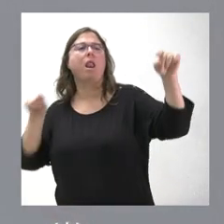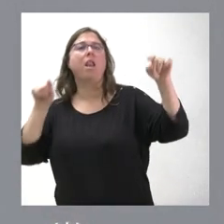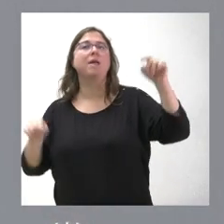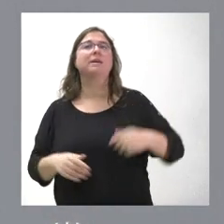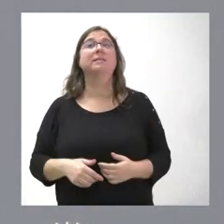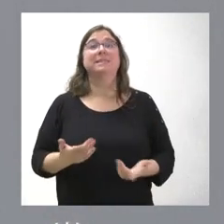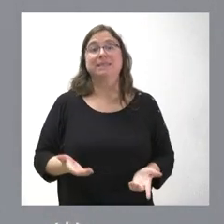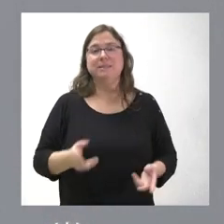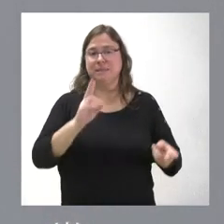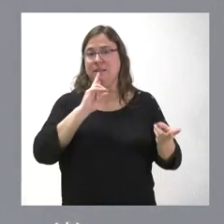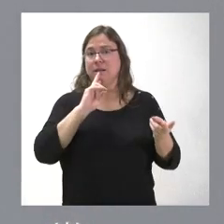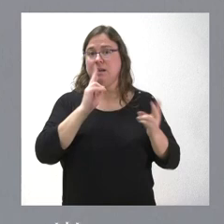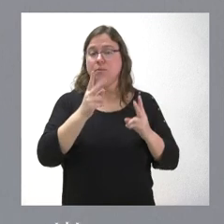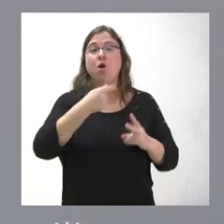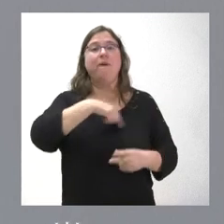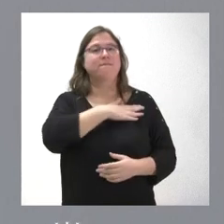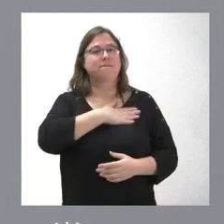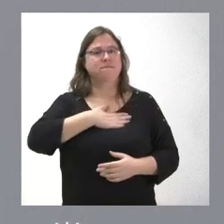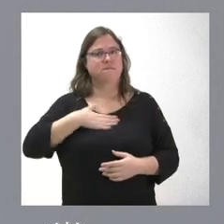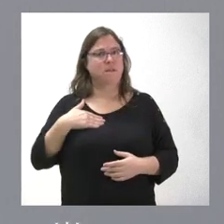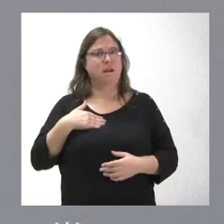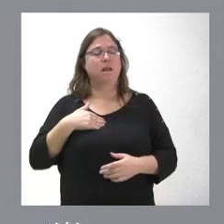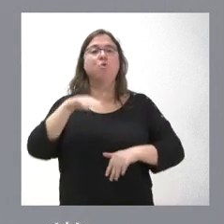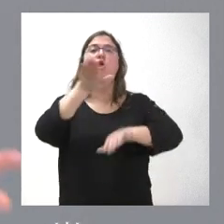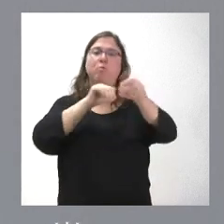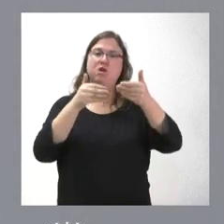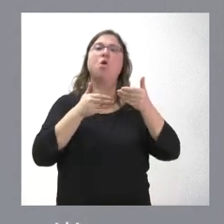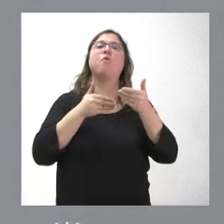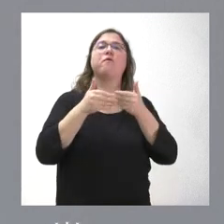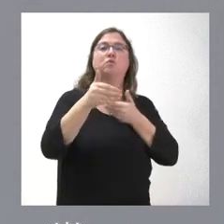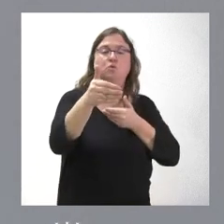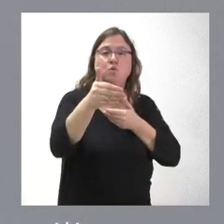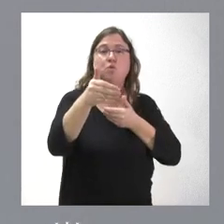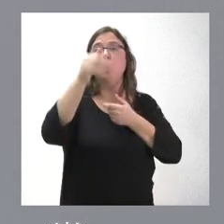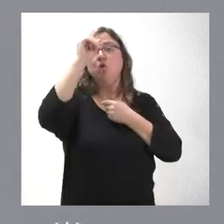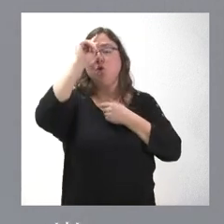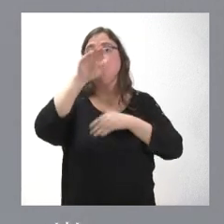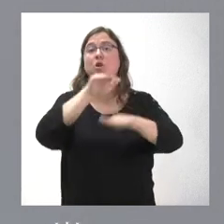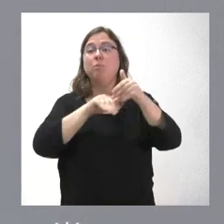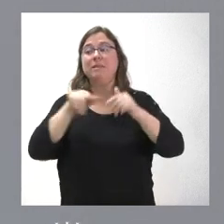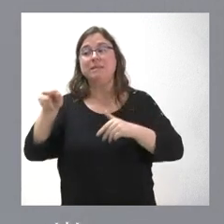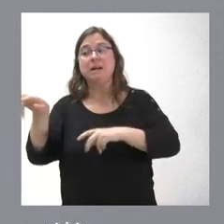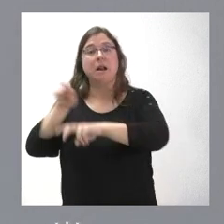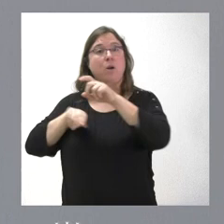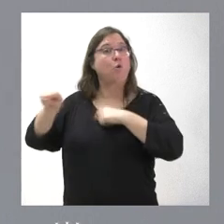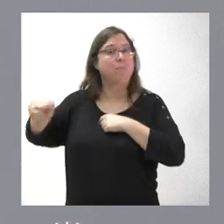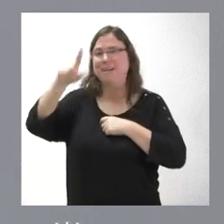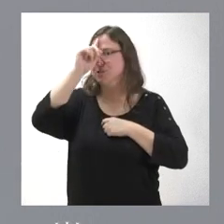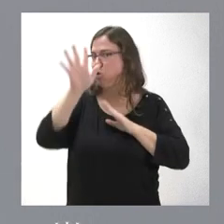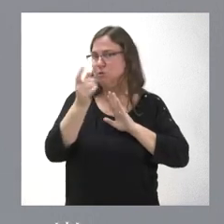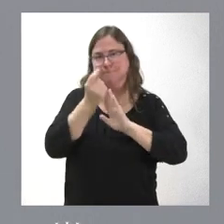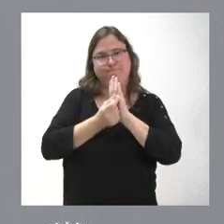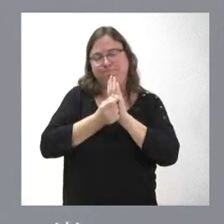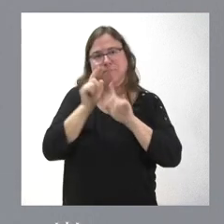Pues, contestando a ello, nuestra idea es hacer convocatorias futuras. No sé si estas convocatorias podrán recuperar estos expedientes, no sé en qué medida.